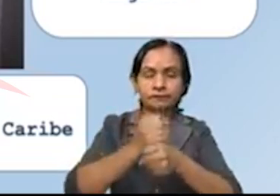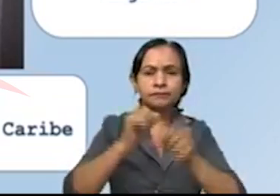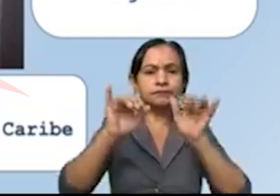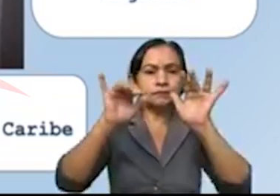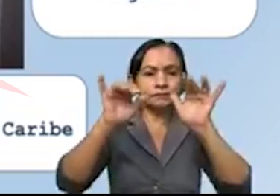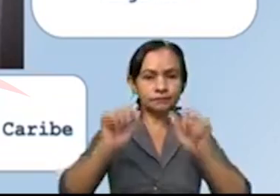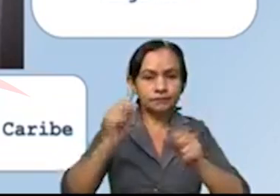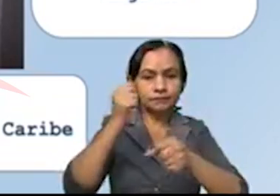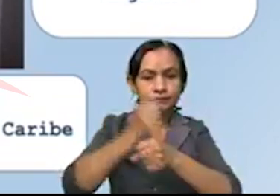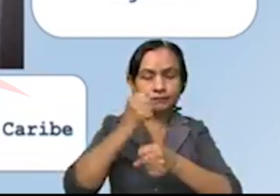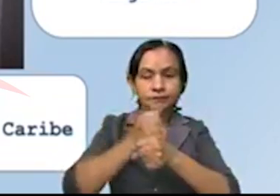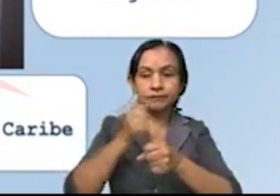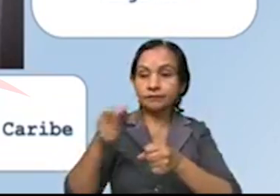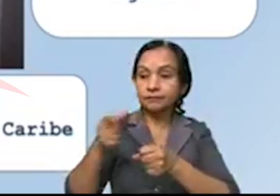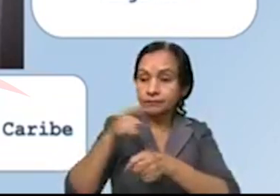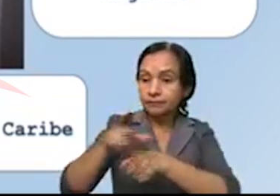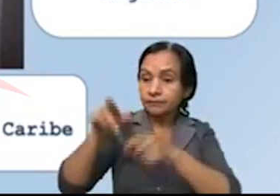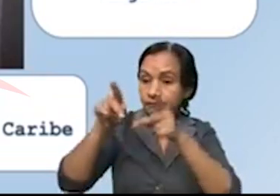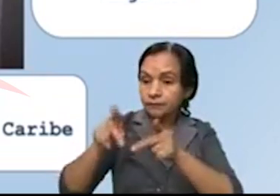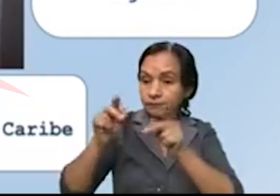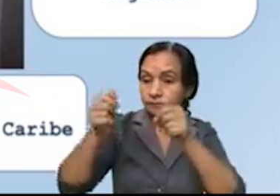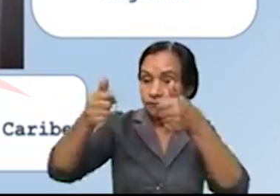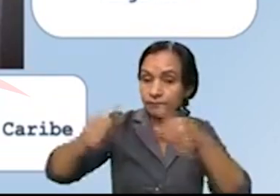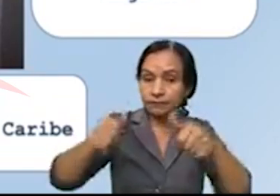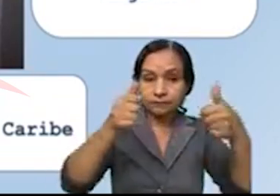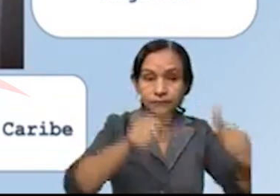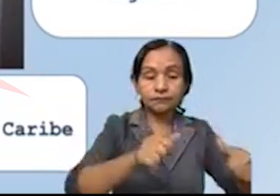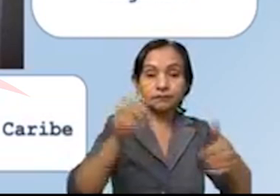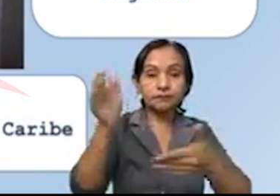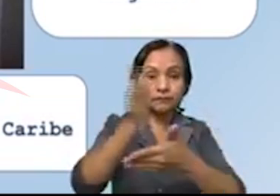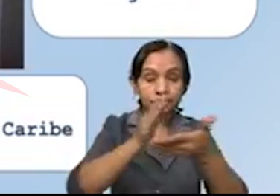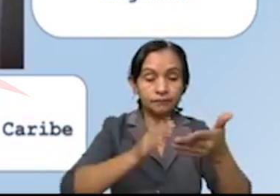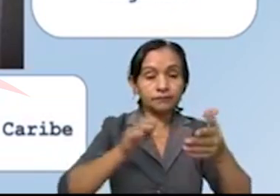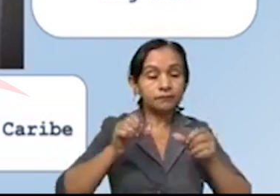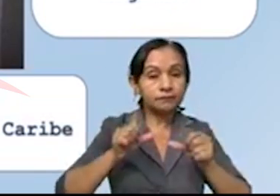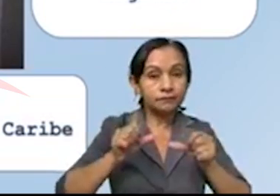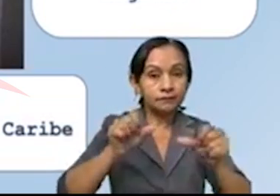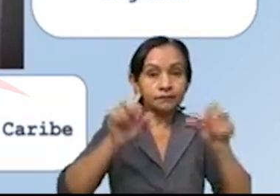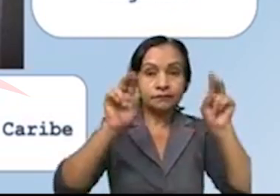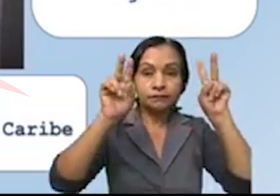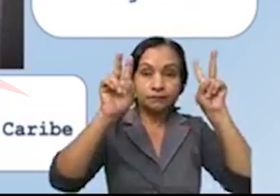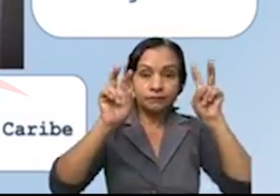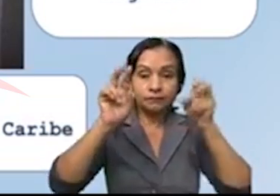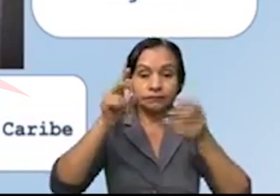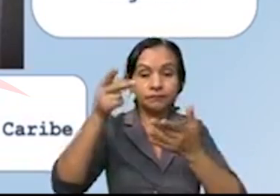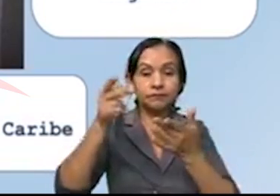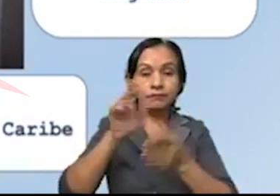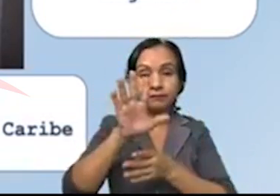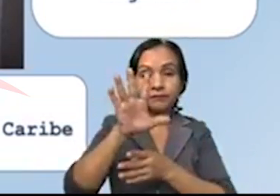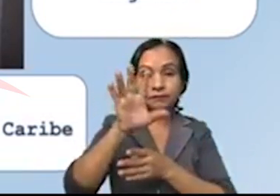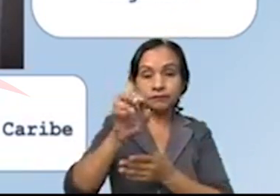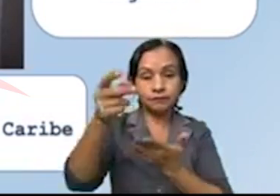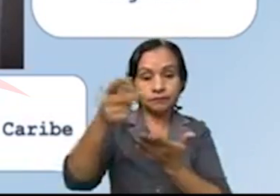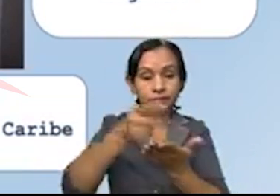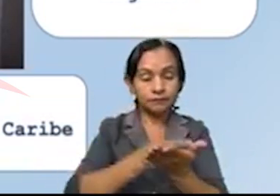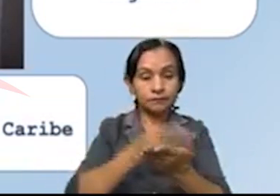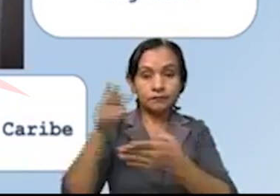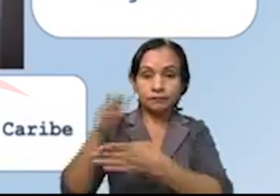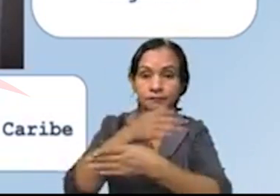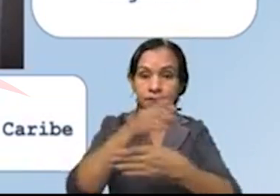con la contratación y en algunos casos ya avanzado, el tema de la formulación de 50 proyectos